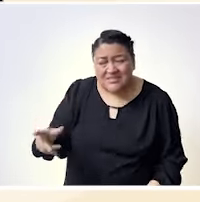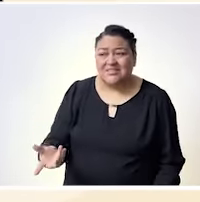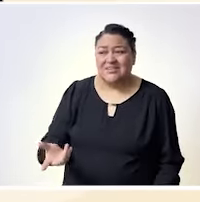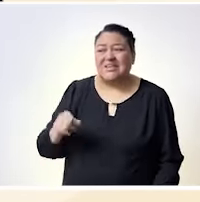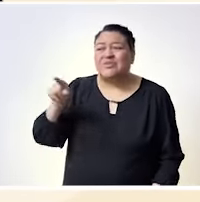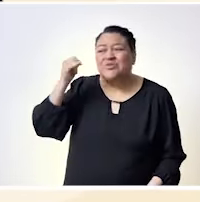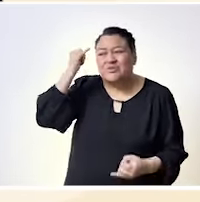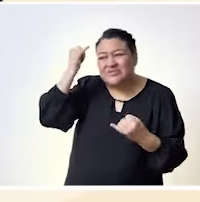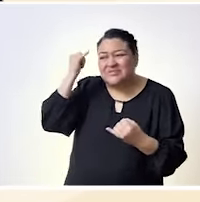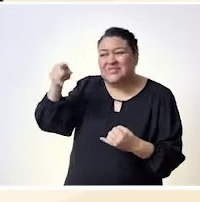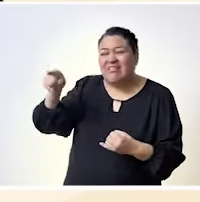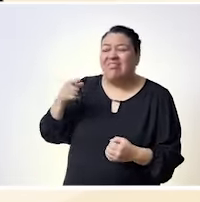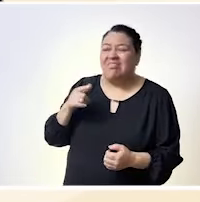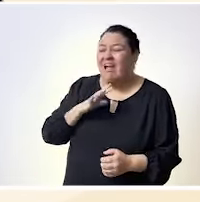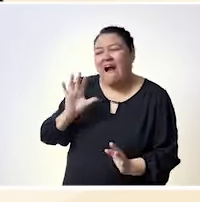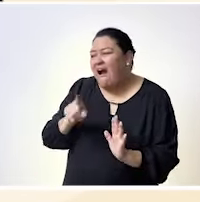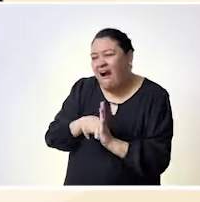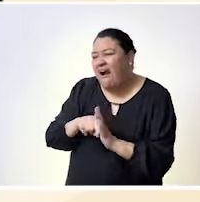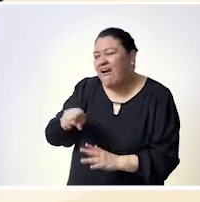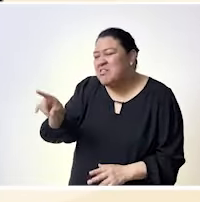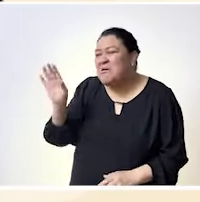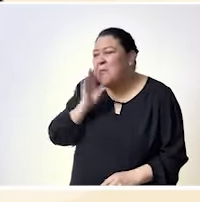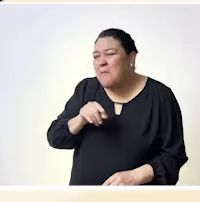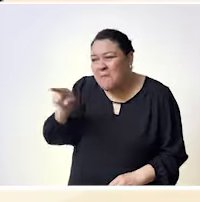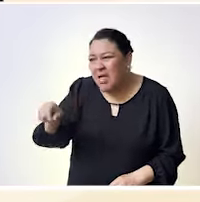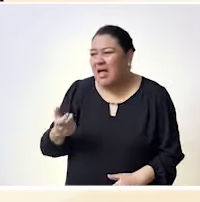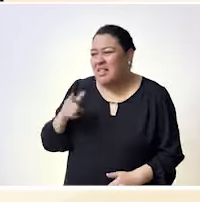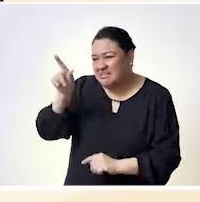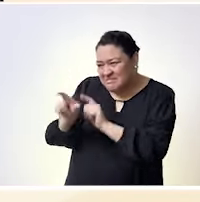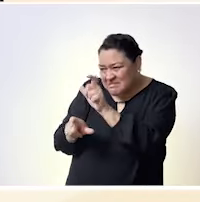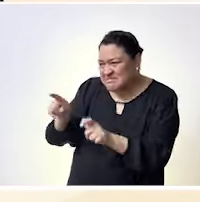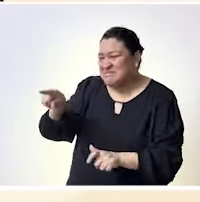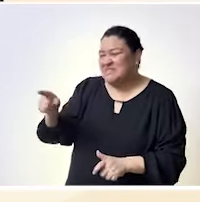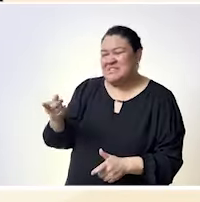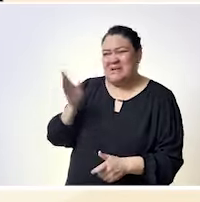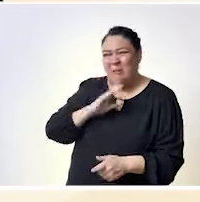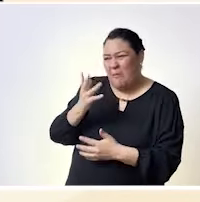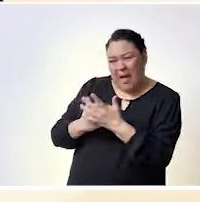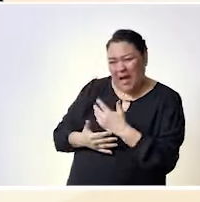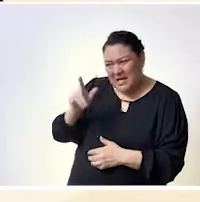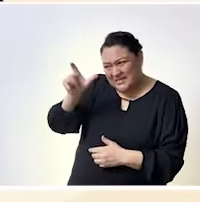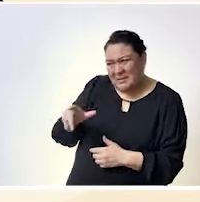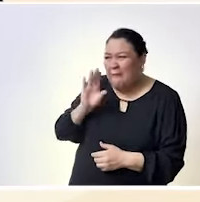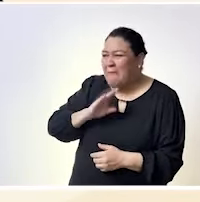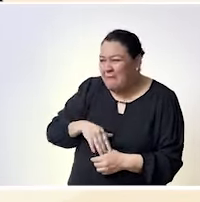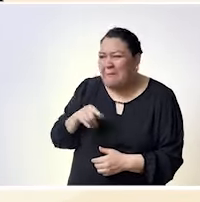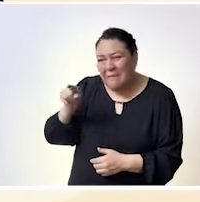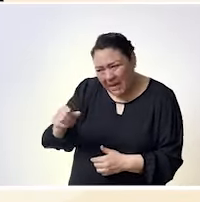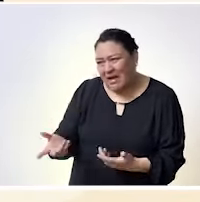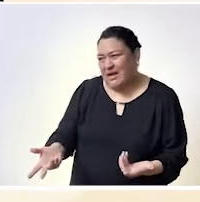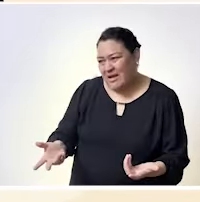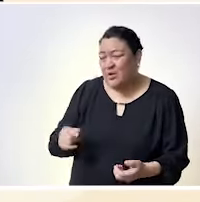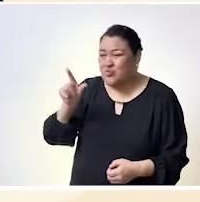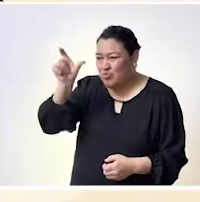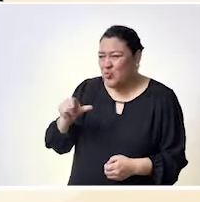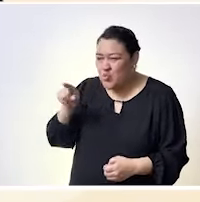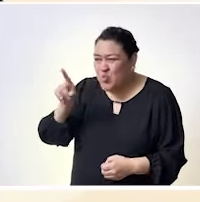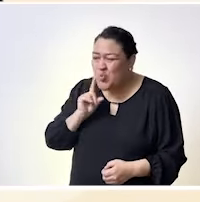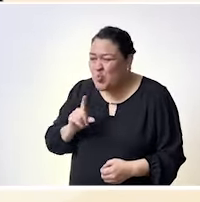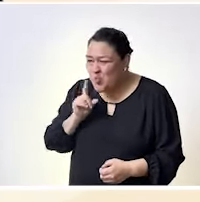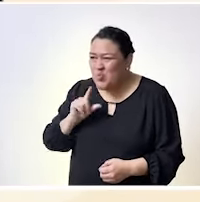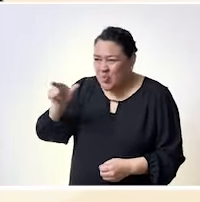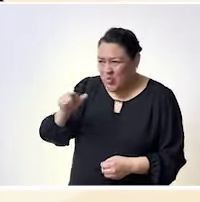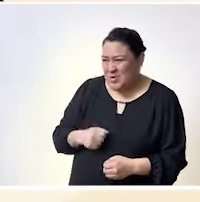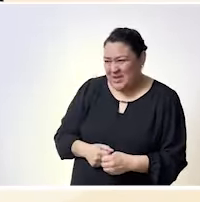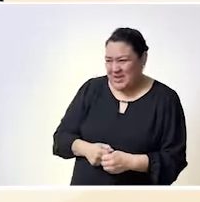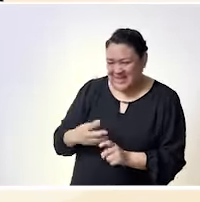mujeres de 40 mil formas que no hay ni siquiera una forma de ser mujer y que es lo que nos define al final como mujeres me atrevería